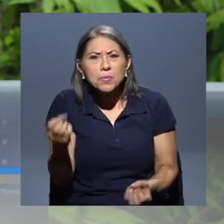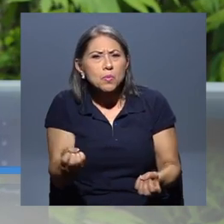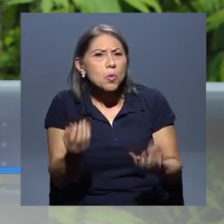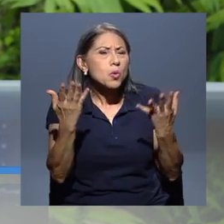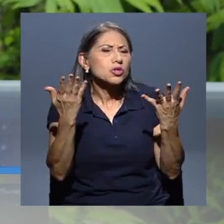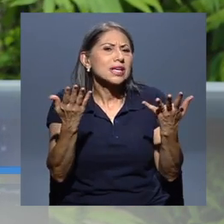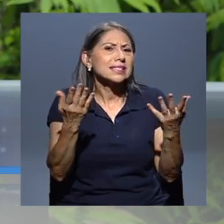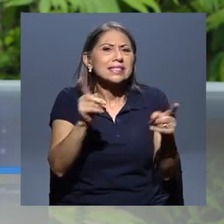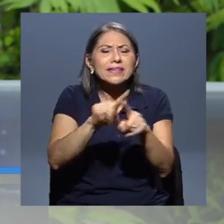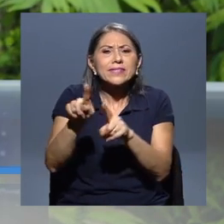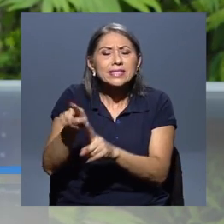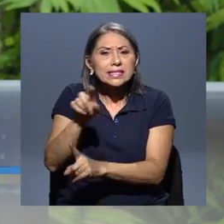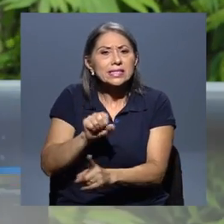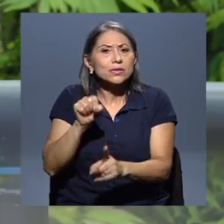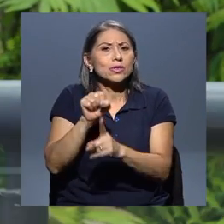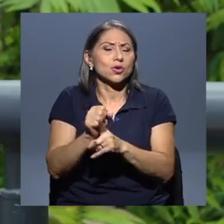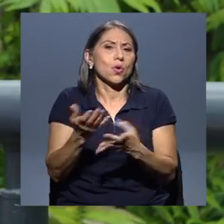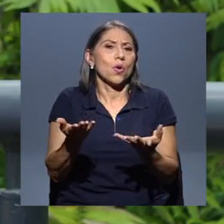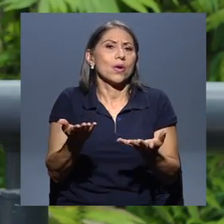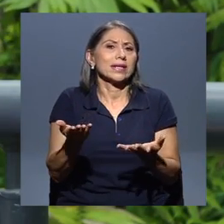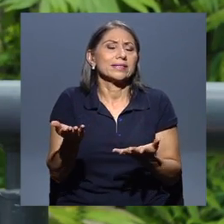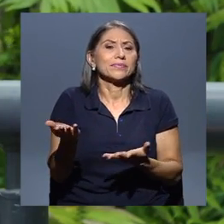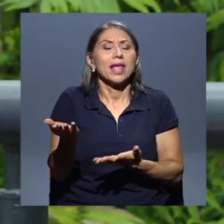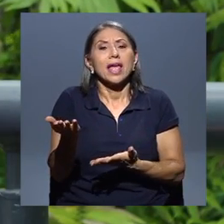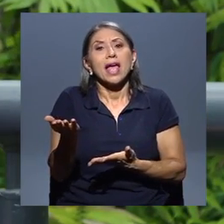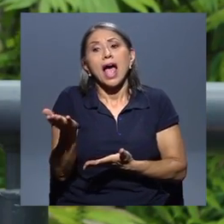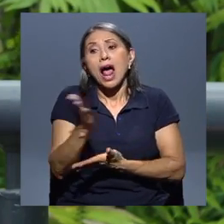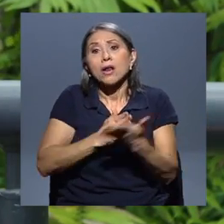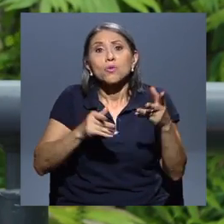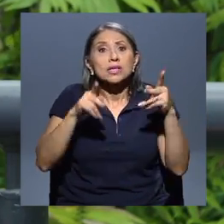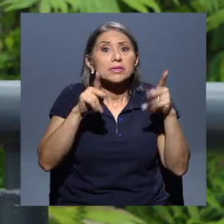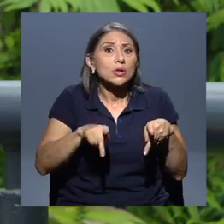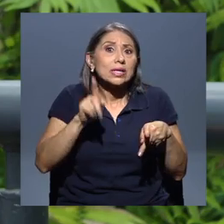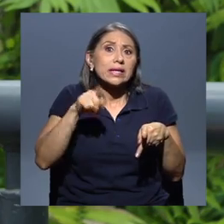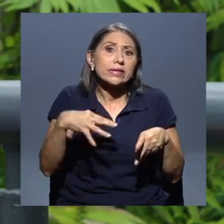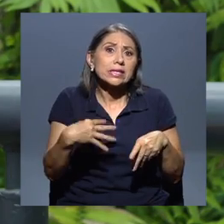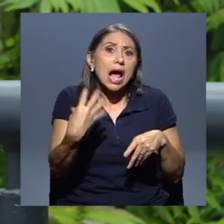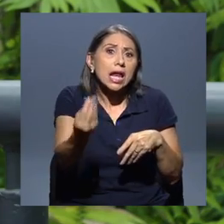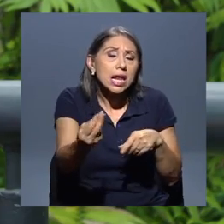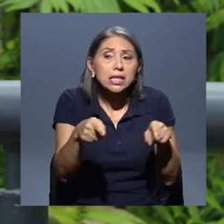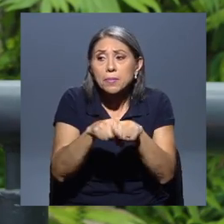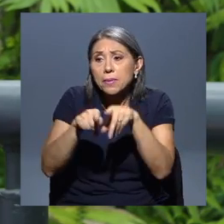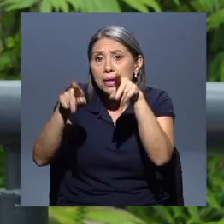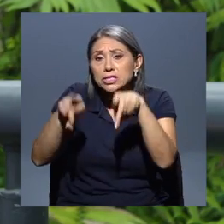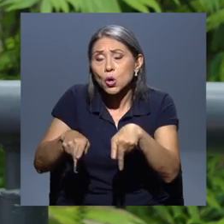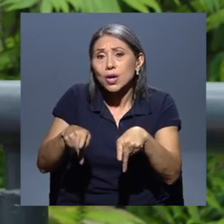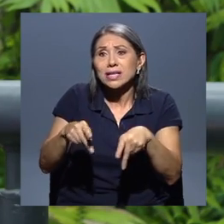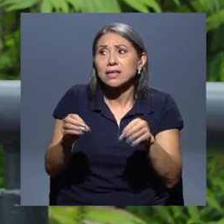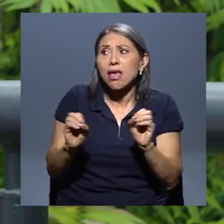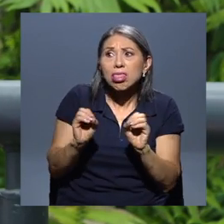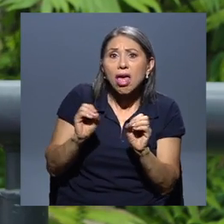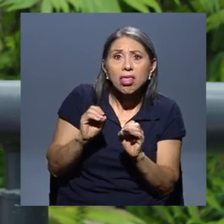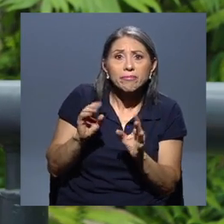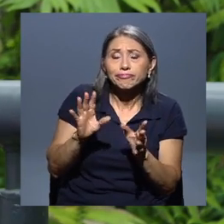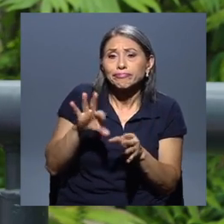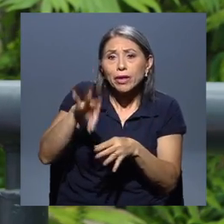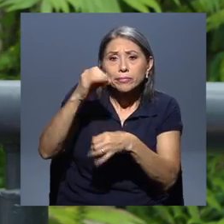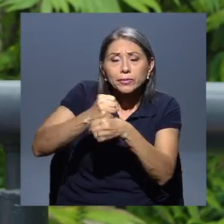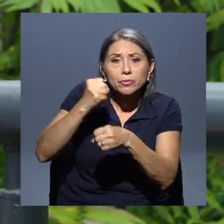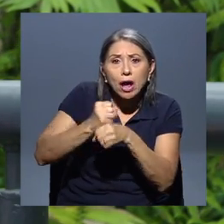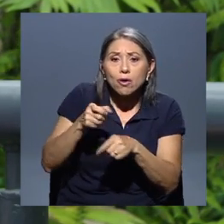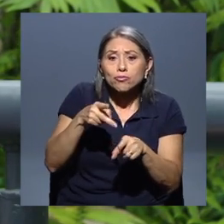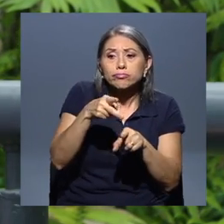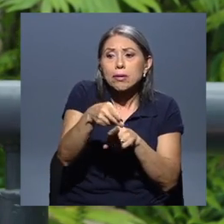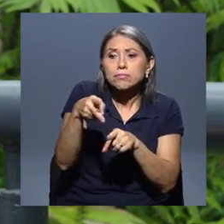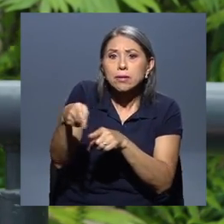que tienen población que posiblemente se vio afectada por el desempleo y entonces esta población es más vulnerable desde el